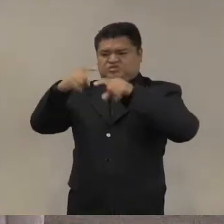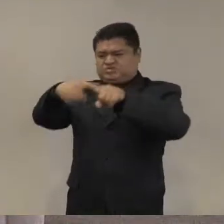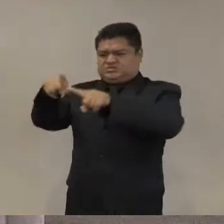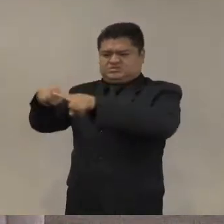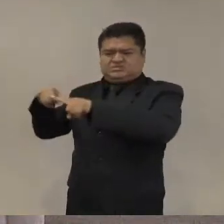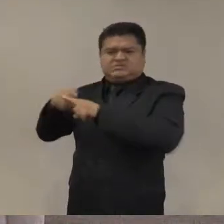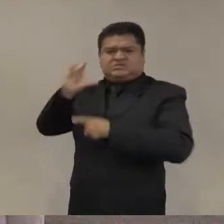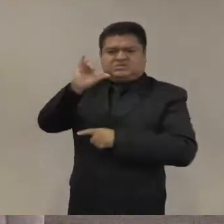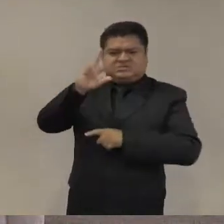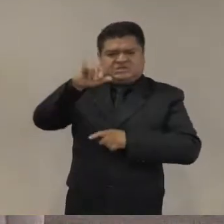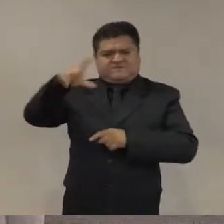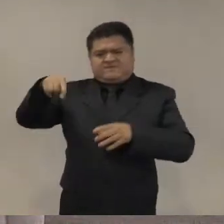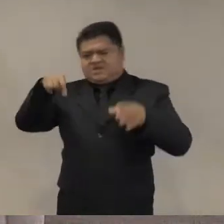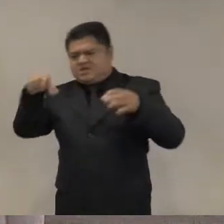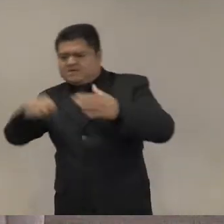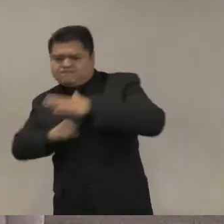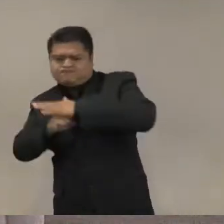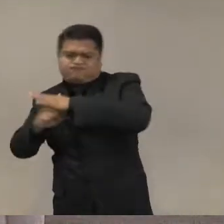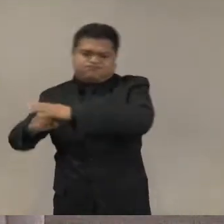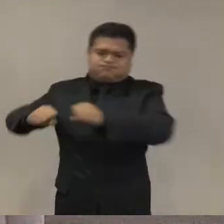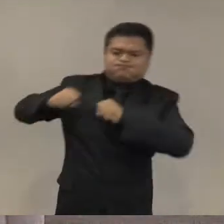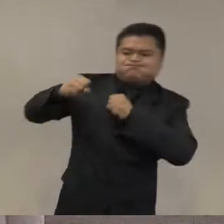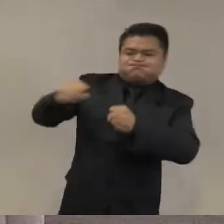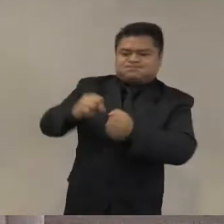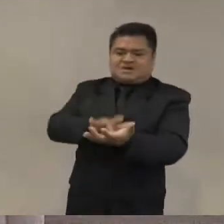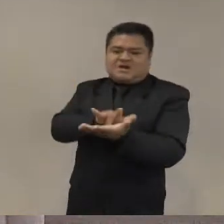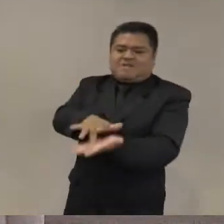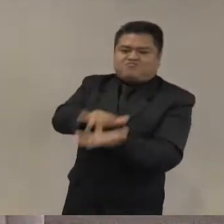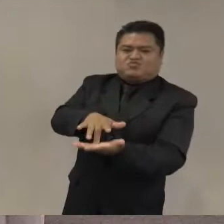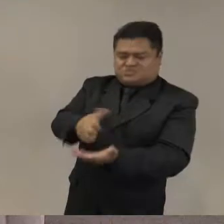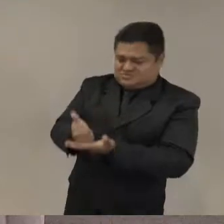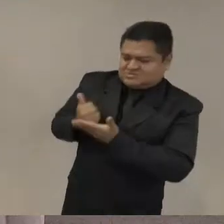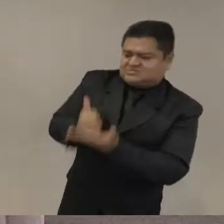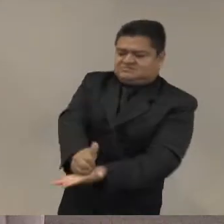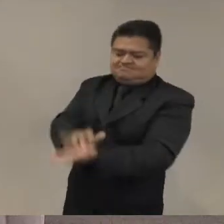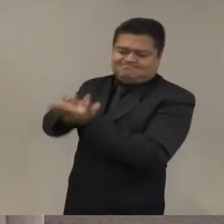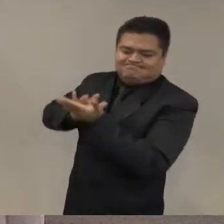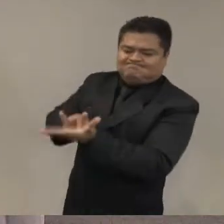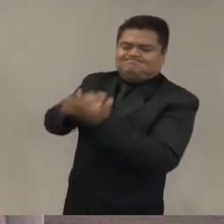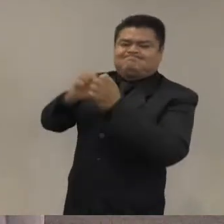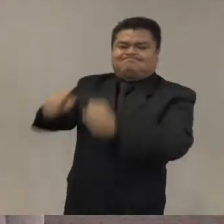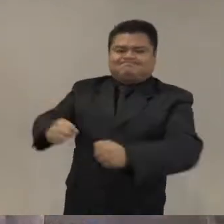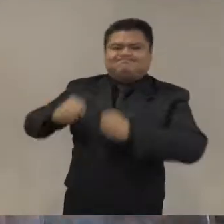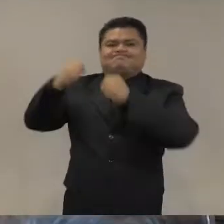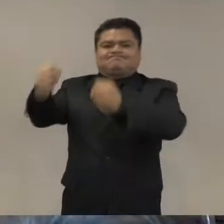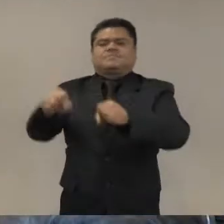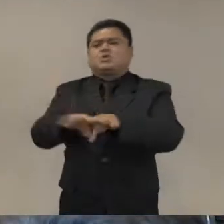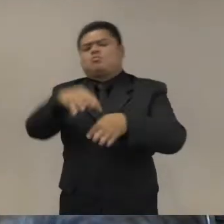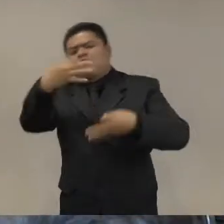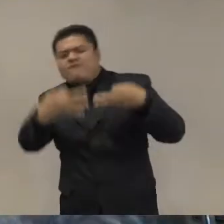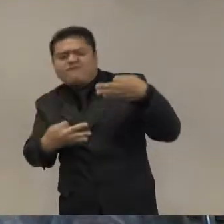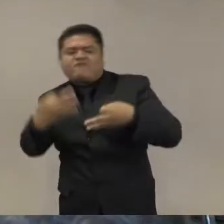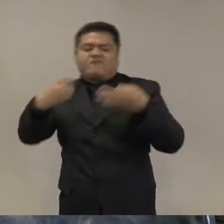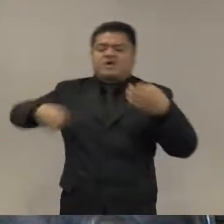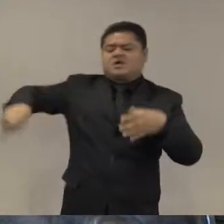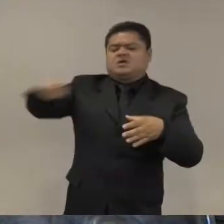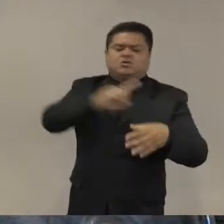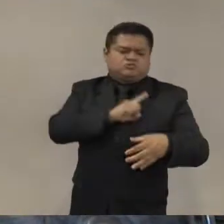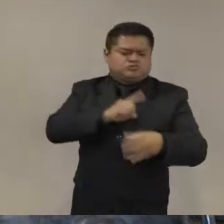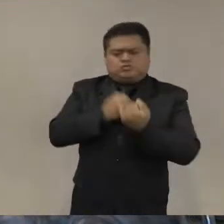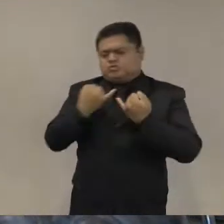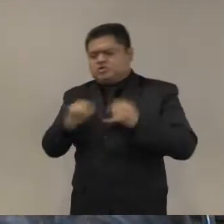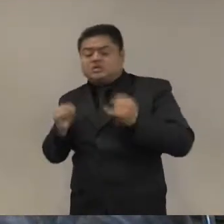de prevención y también de investigación y esto pasa por fortalecer lo que decían en el panel anterior las fiscalías la autonomía la capacidad de